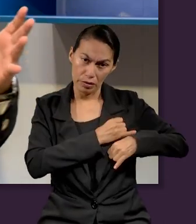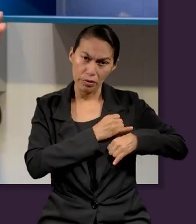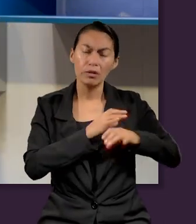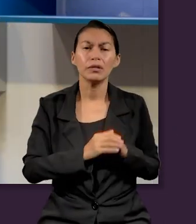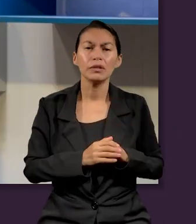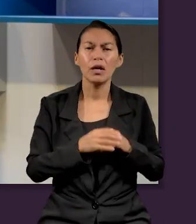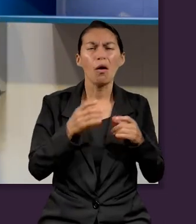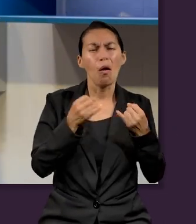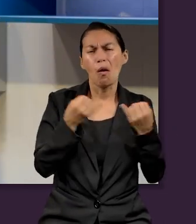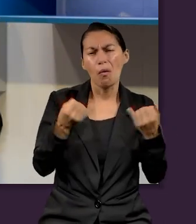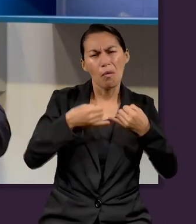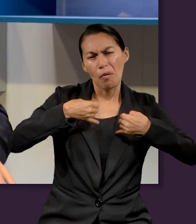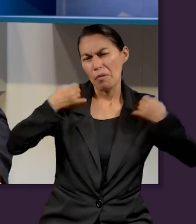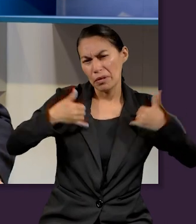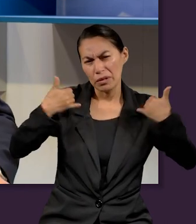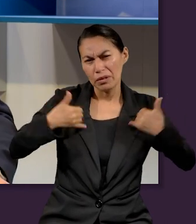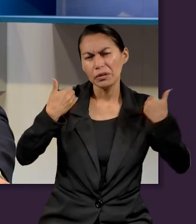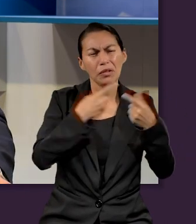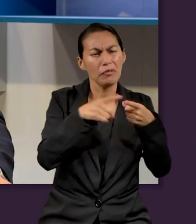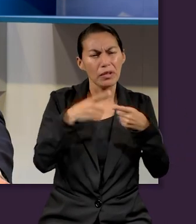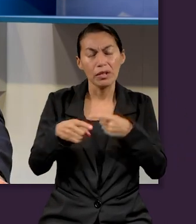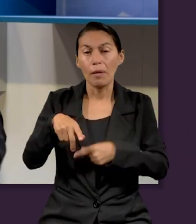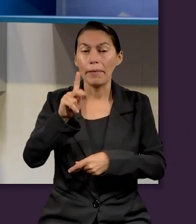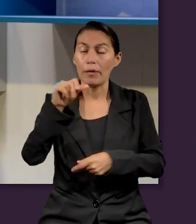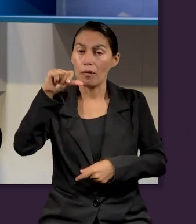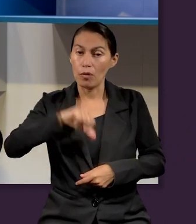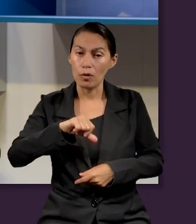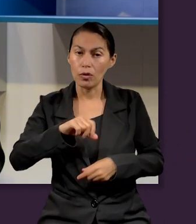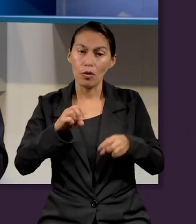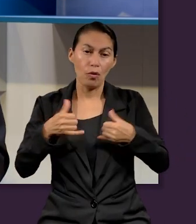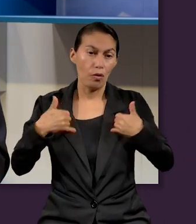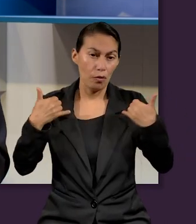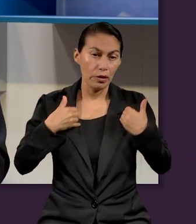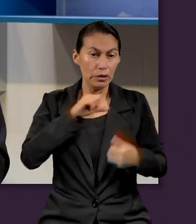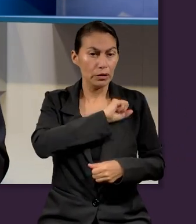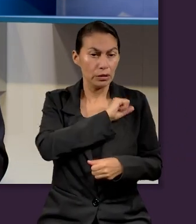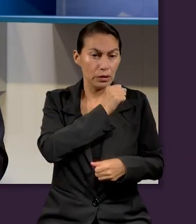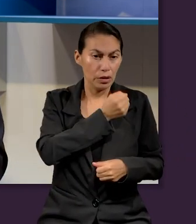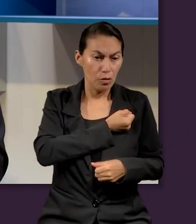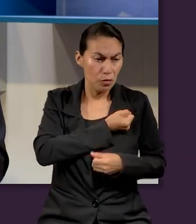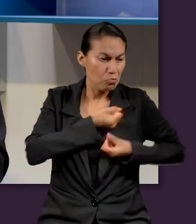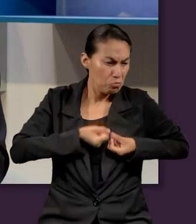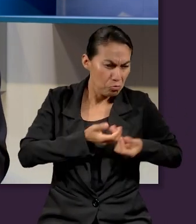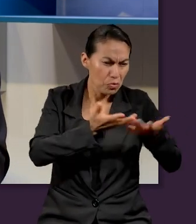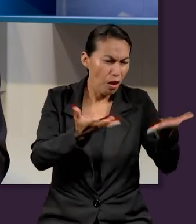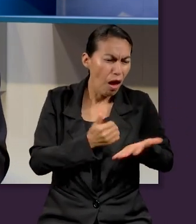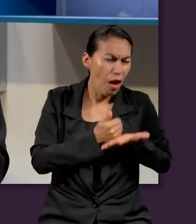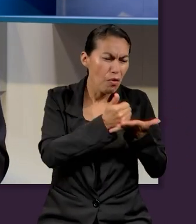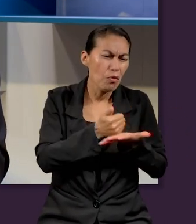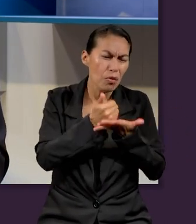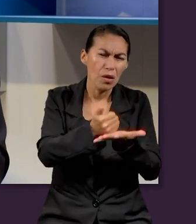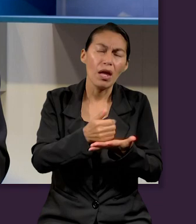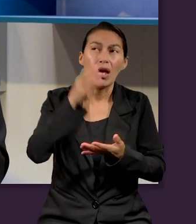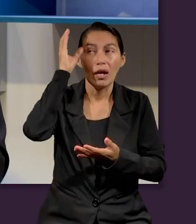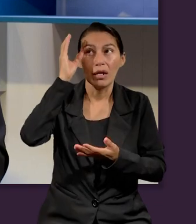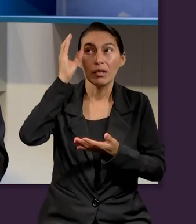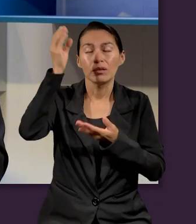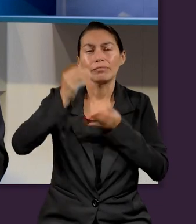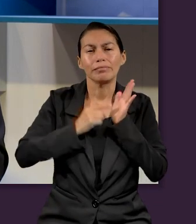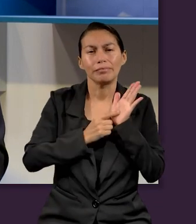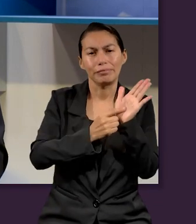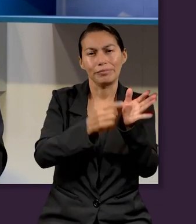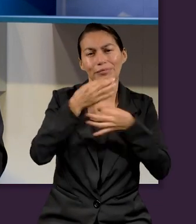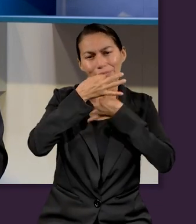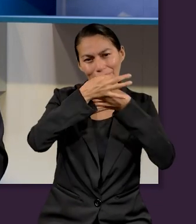grupos, pero hoy son los muchachos que a través del Ministerio de la Salud buscan hacer bien al prójimo